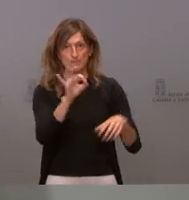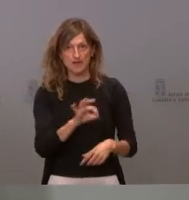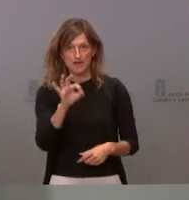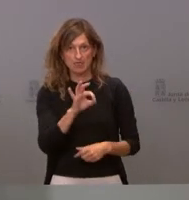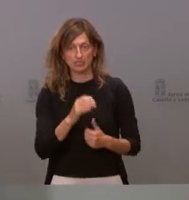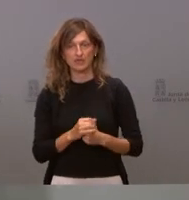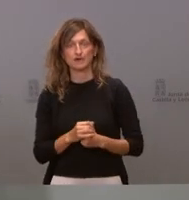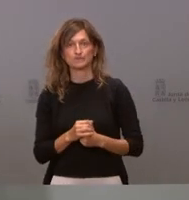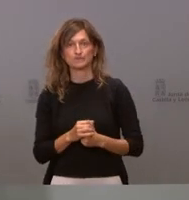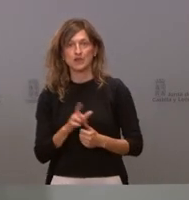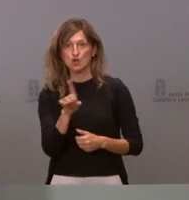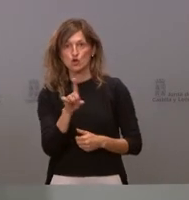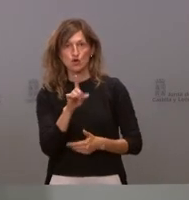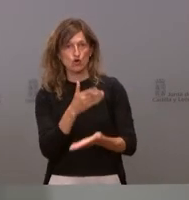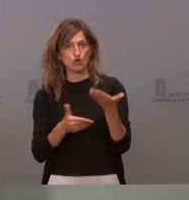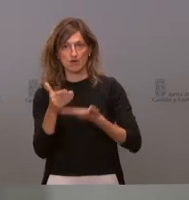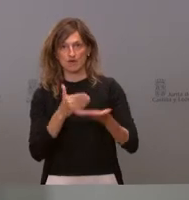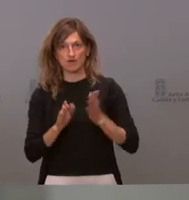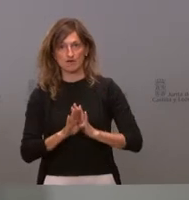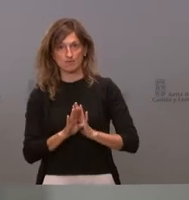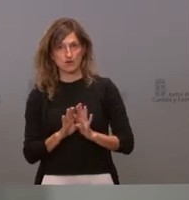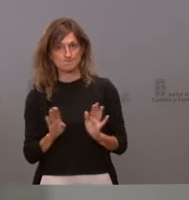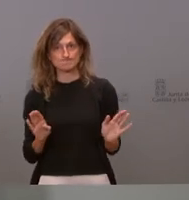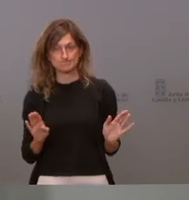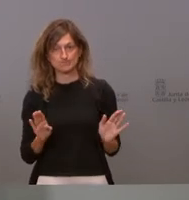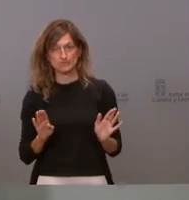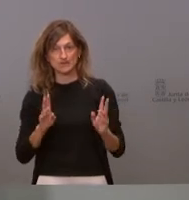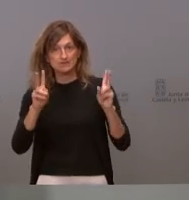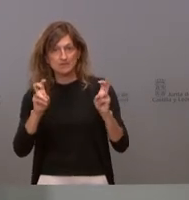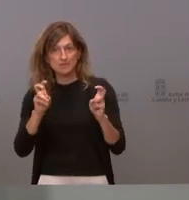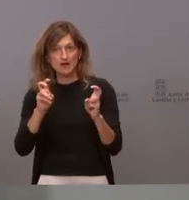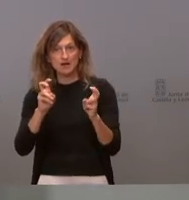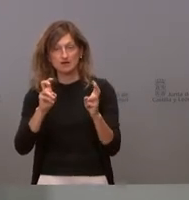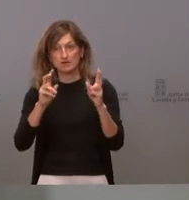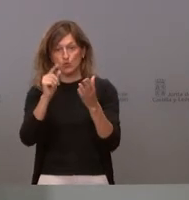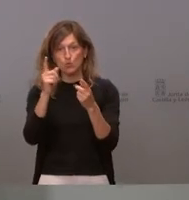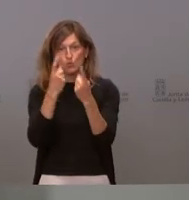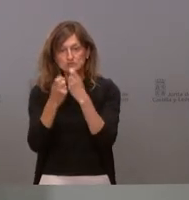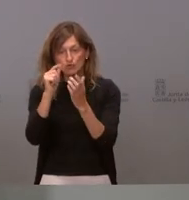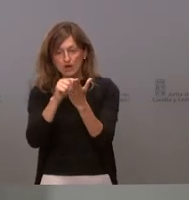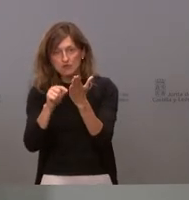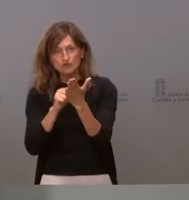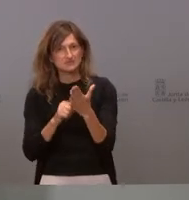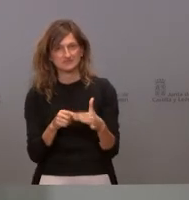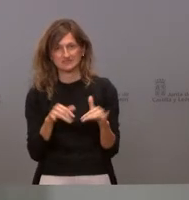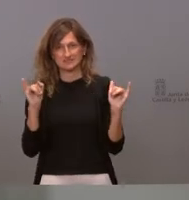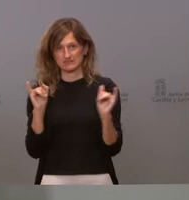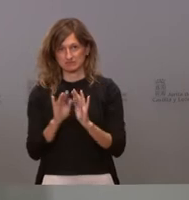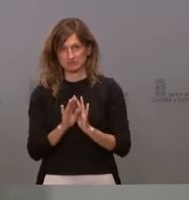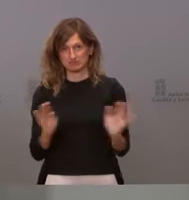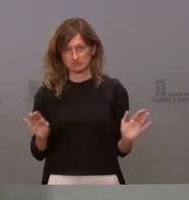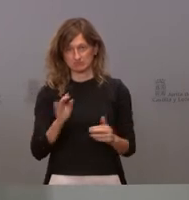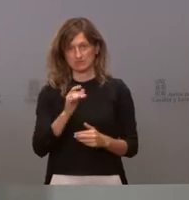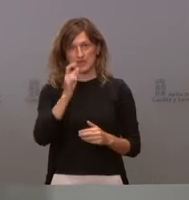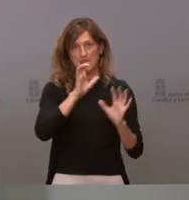que no han colaborado siquiera con la cumplimentación del correspondiente cuestionario de autoevaluación. Son los municipios de León,